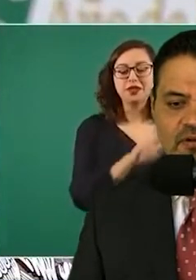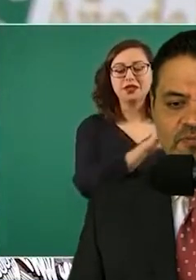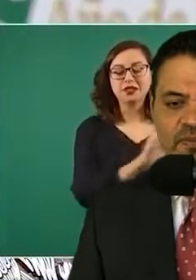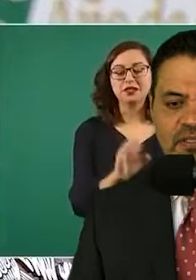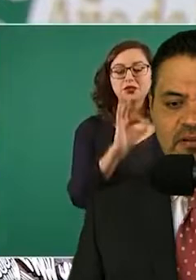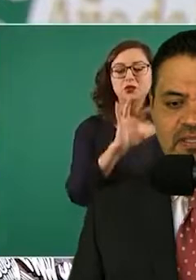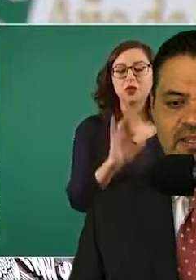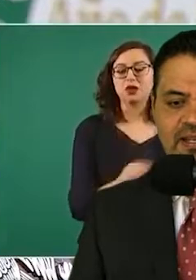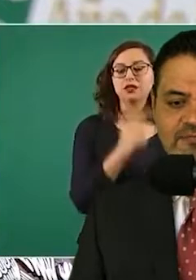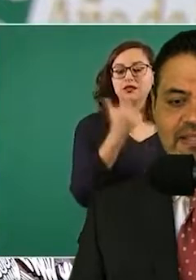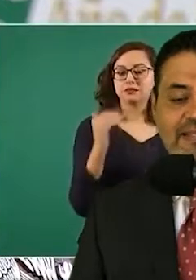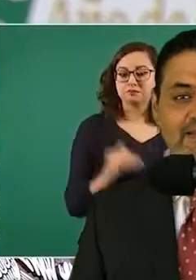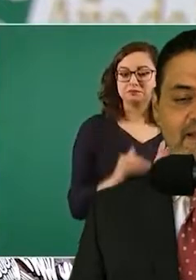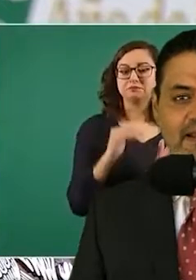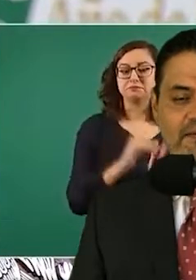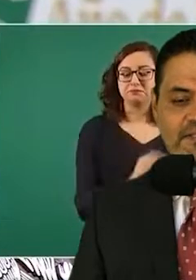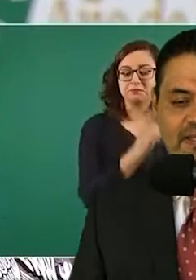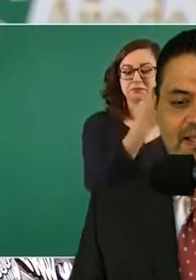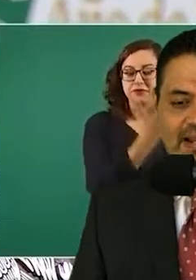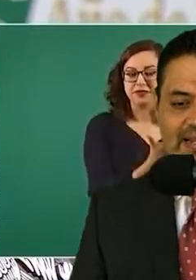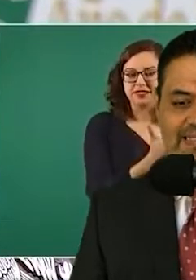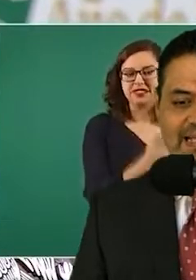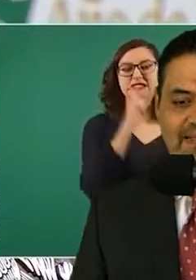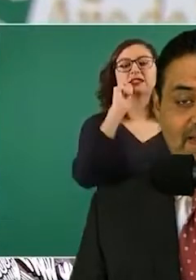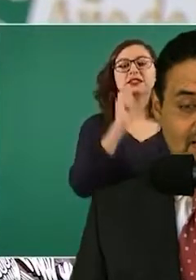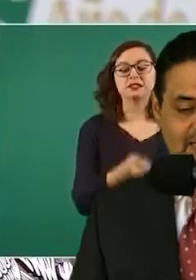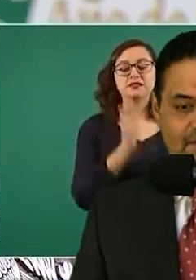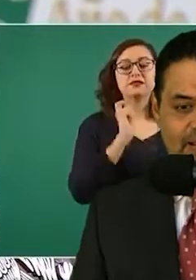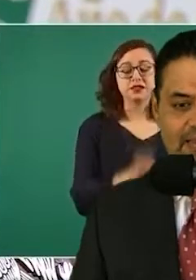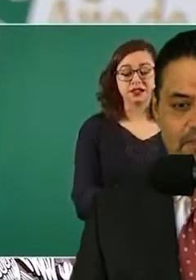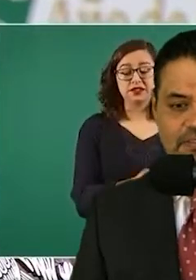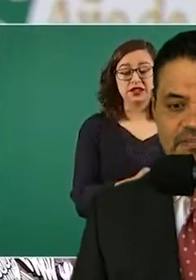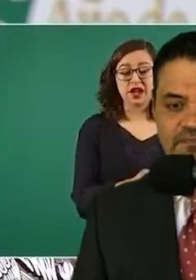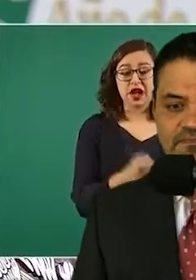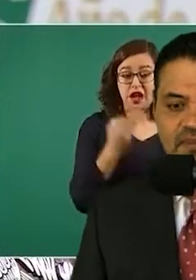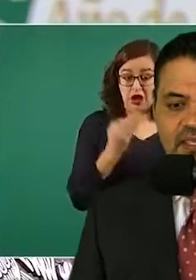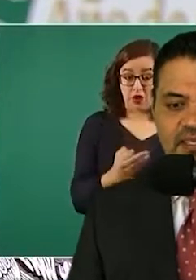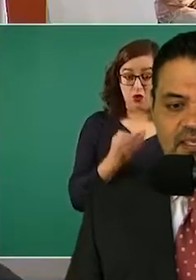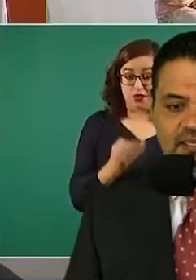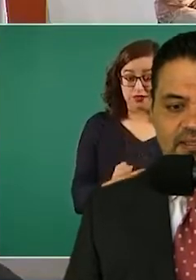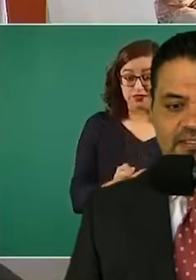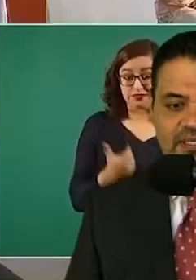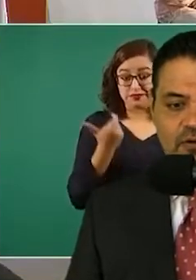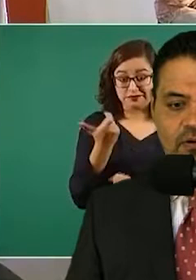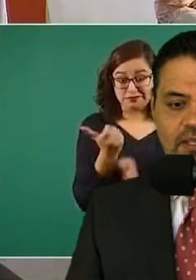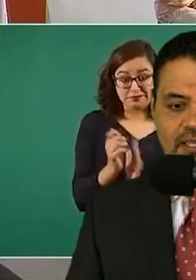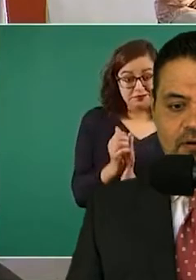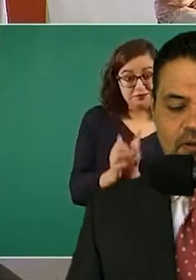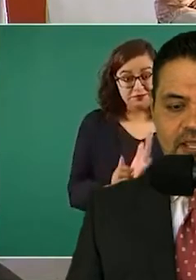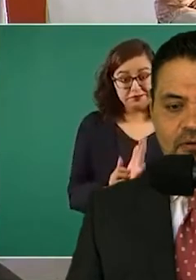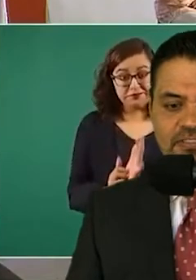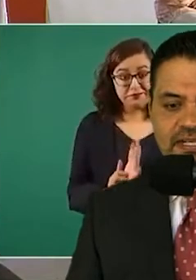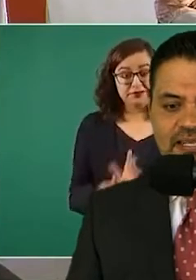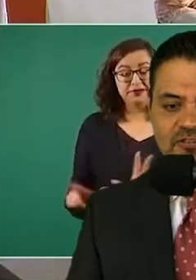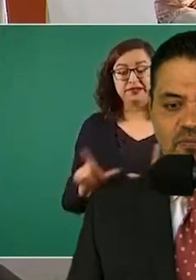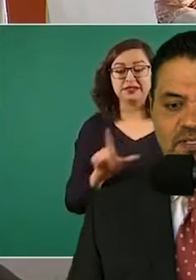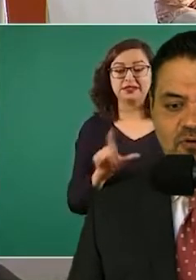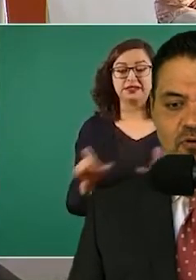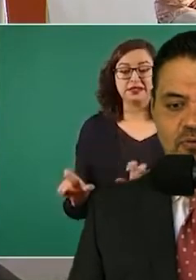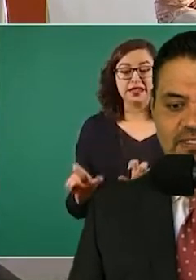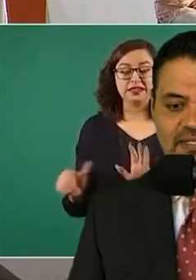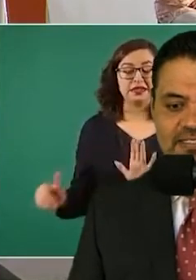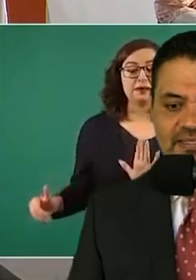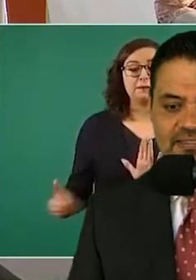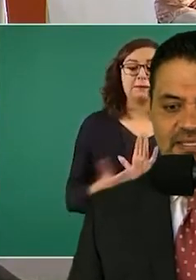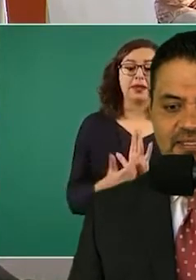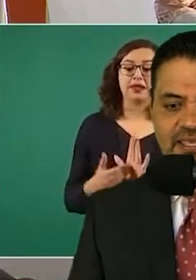Relaciones Exteriores, permitieron adquirir las 27 claves restantes, las que hacían falta. Detalló Jorge Alcocer que las compras